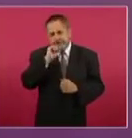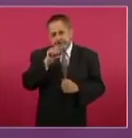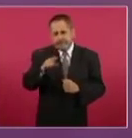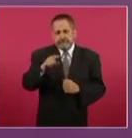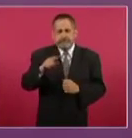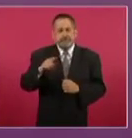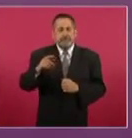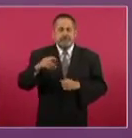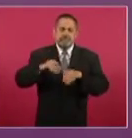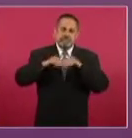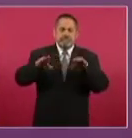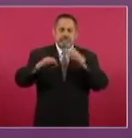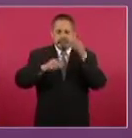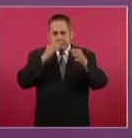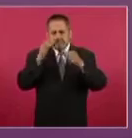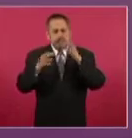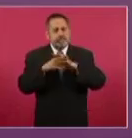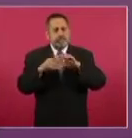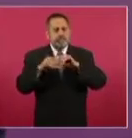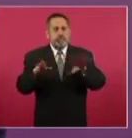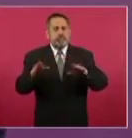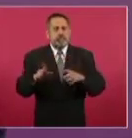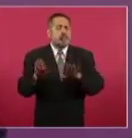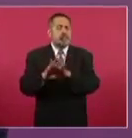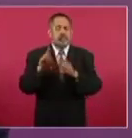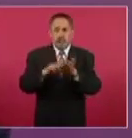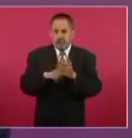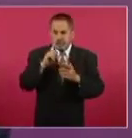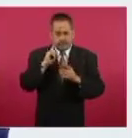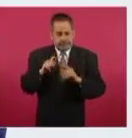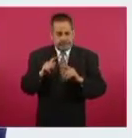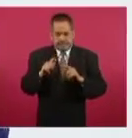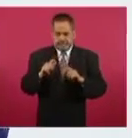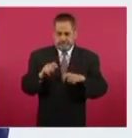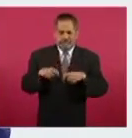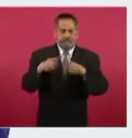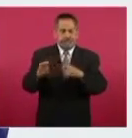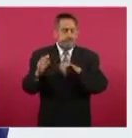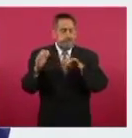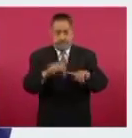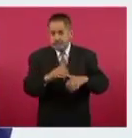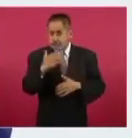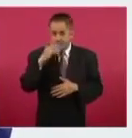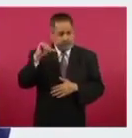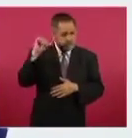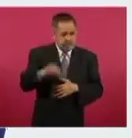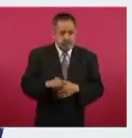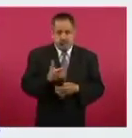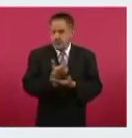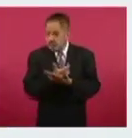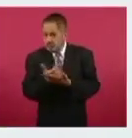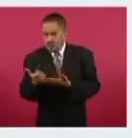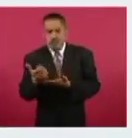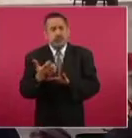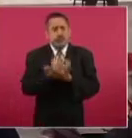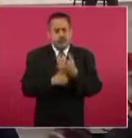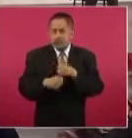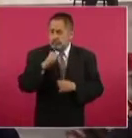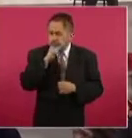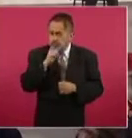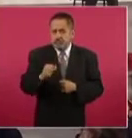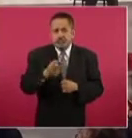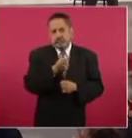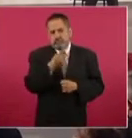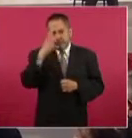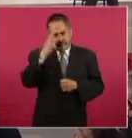lanzamiento de una convocatoria abierta para la contratación inmediata con sueldos atractivos para los médicos especialistas que